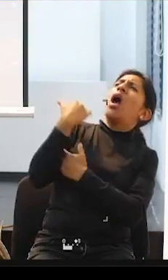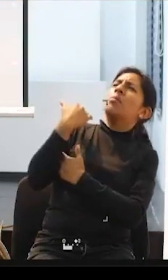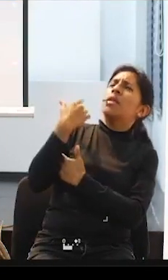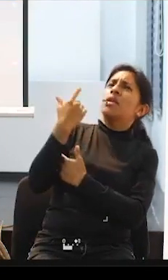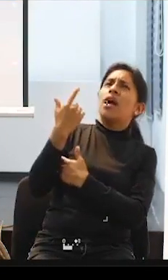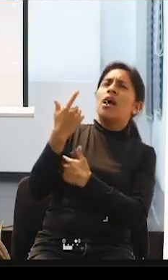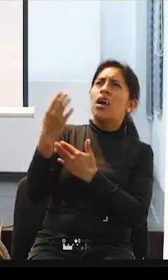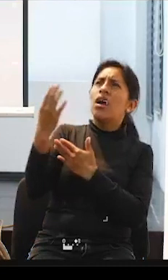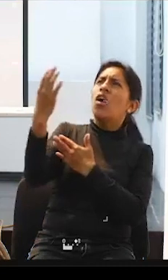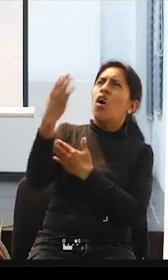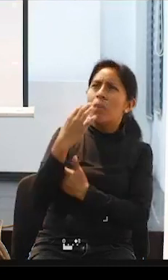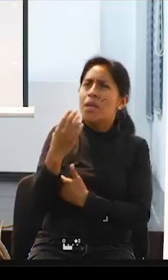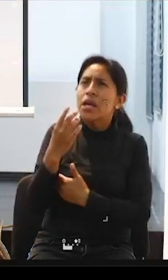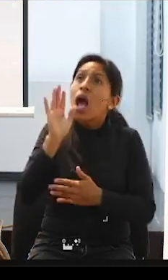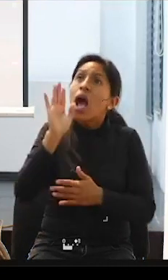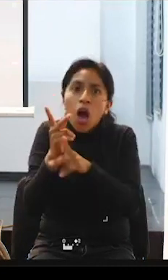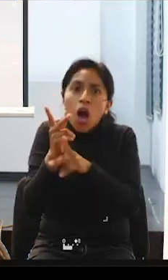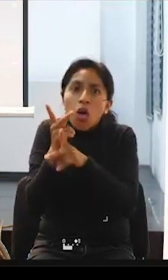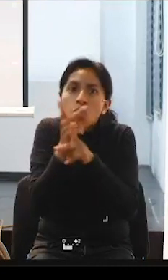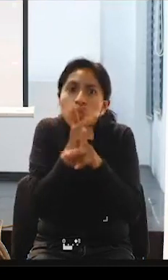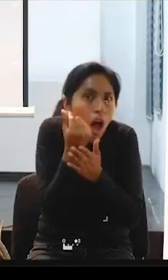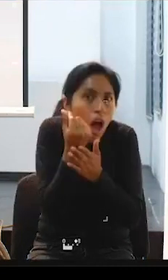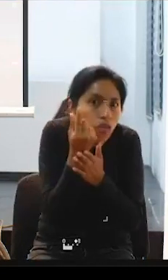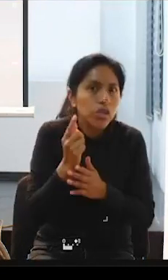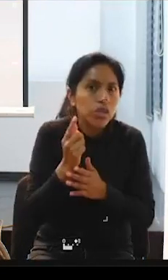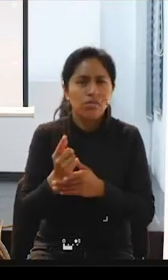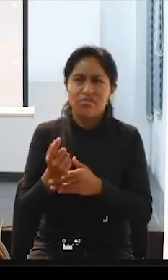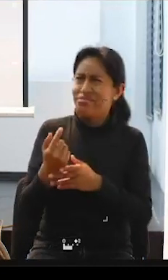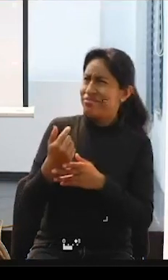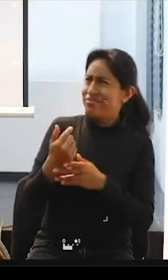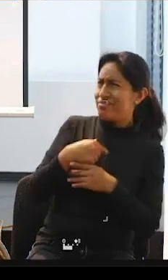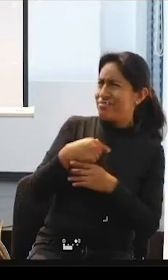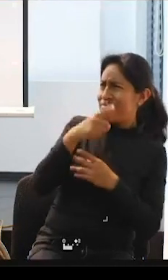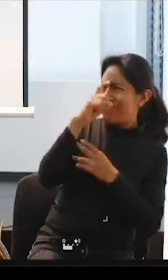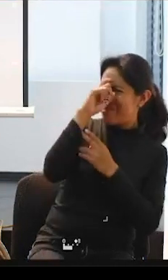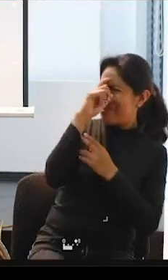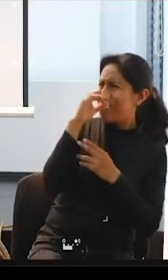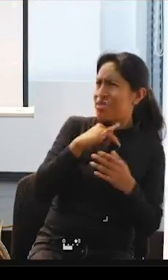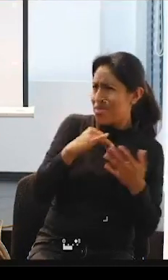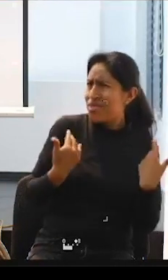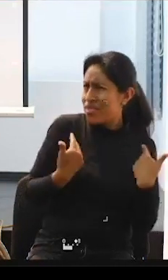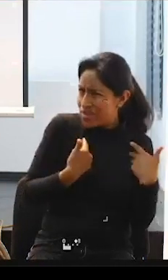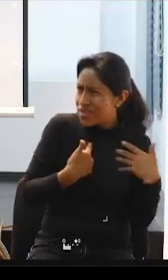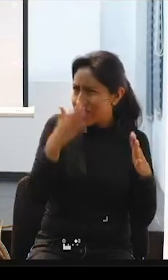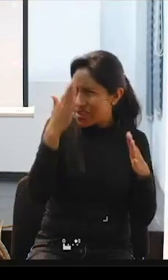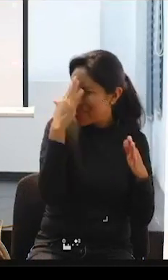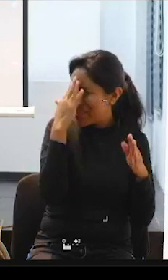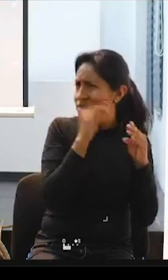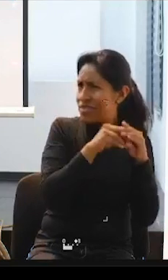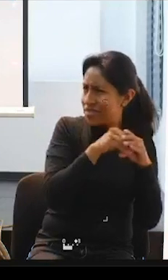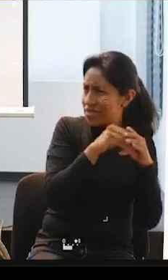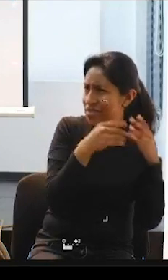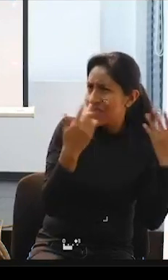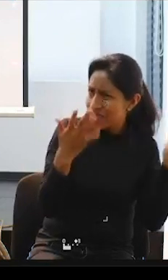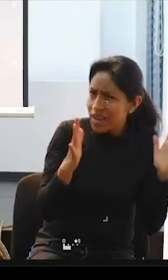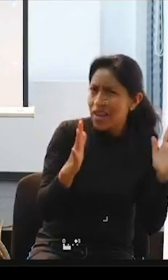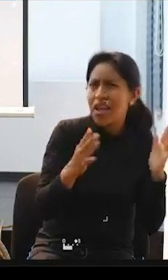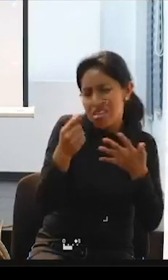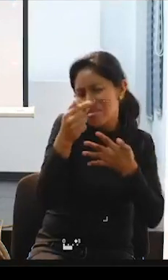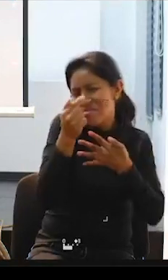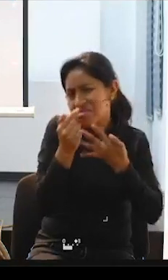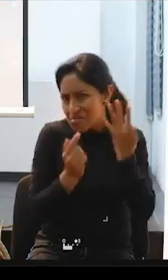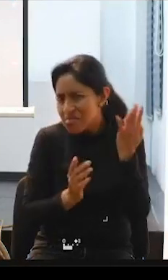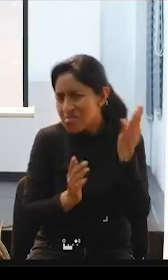cómo regar su planta, que yo ya la riego y se la ahogo, la próxima vez no la ahogaré y estas cositas,